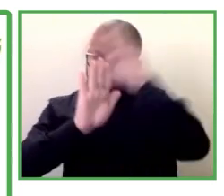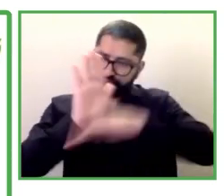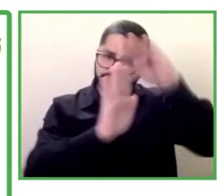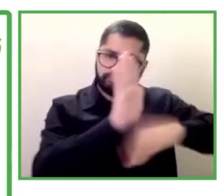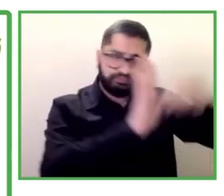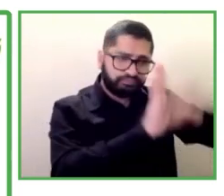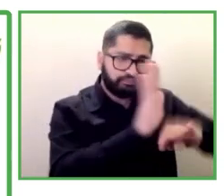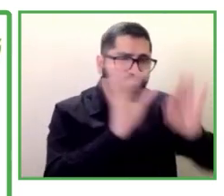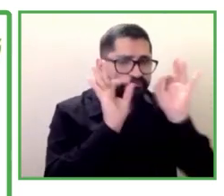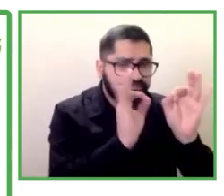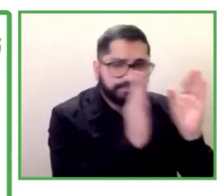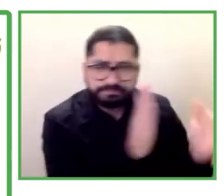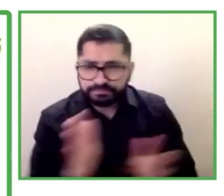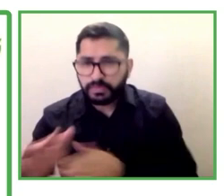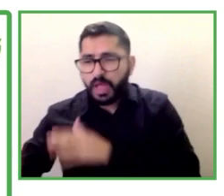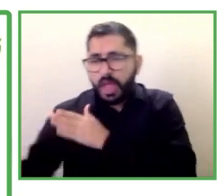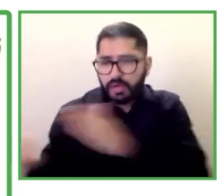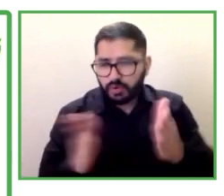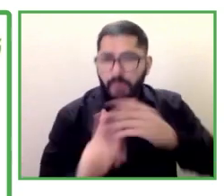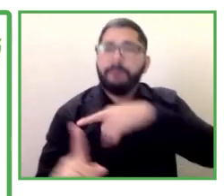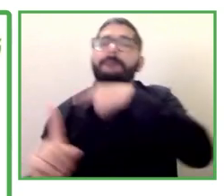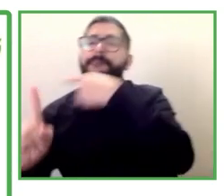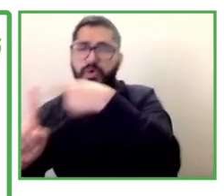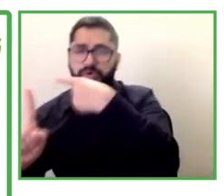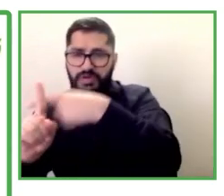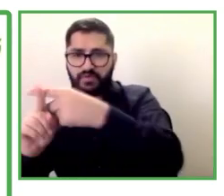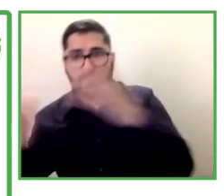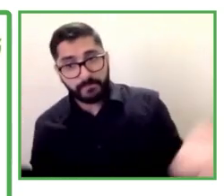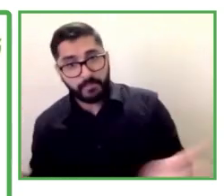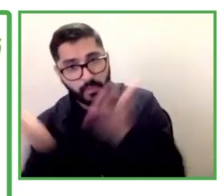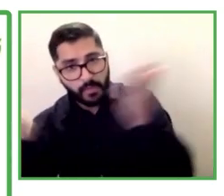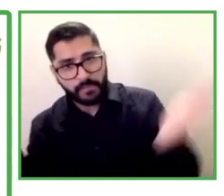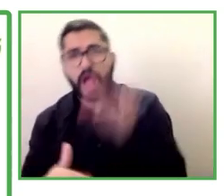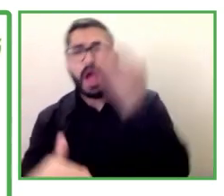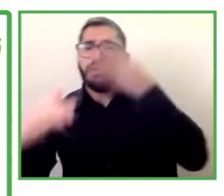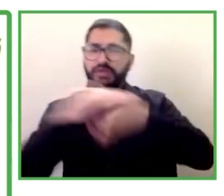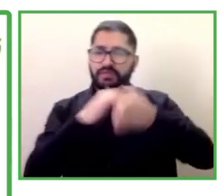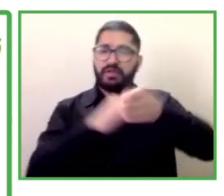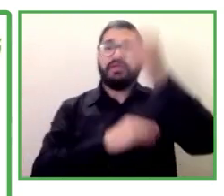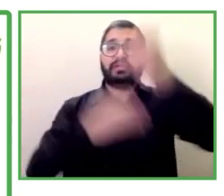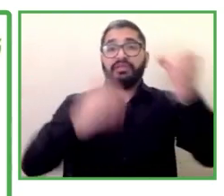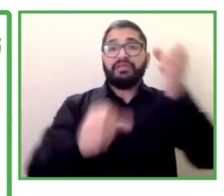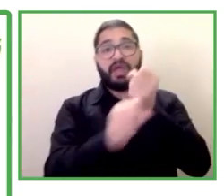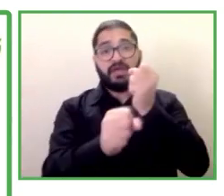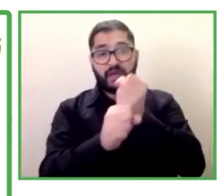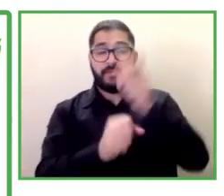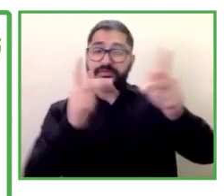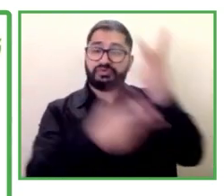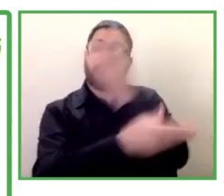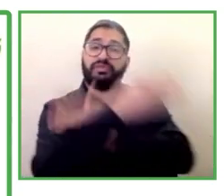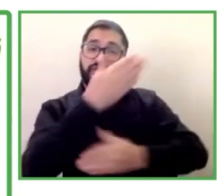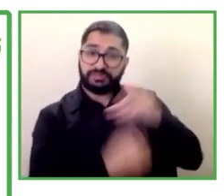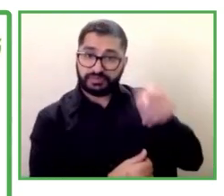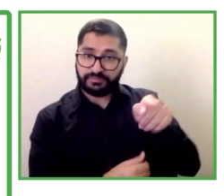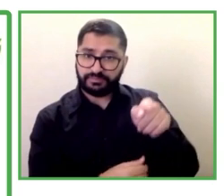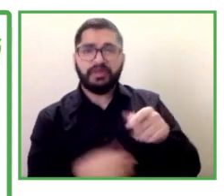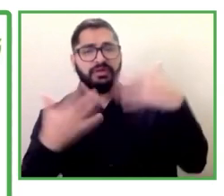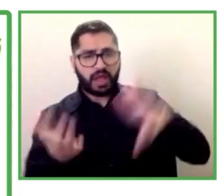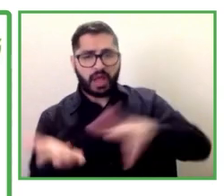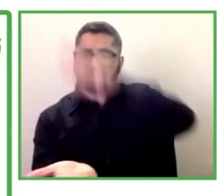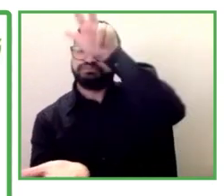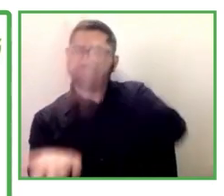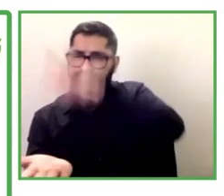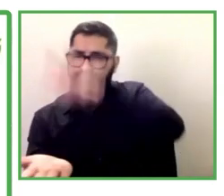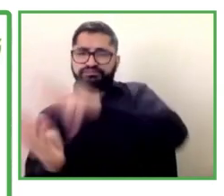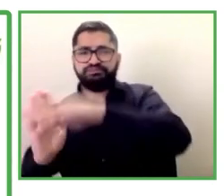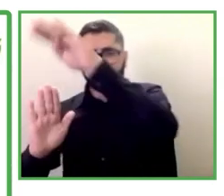promover el acceso al empleo de estas personas la aprobación la de estas medidas se ha demorado más de lo deseable en el